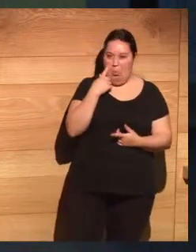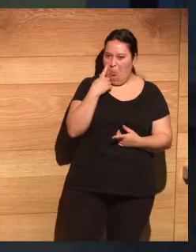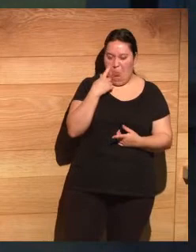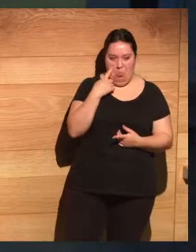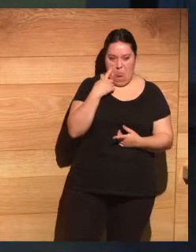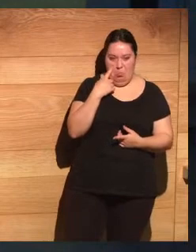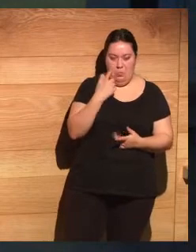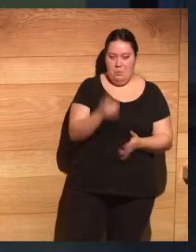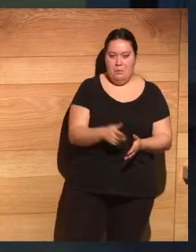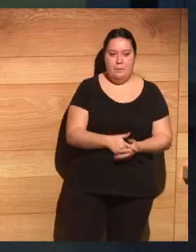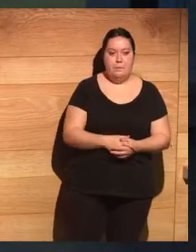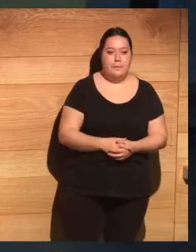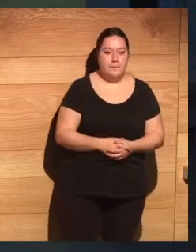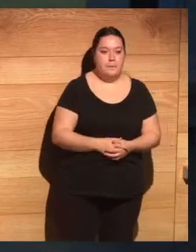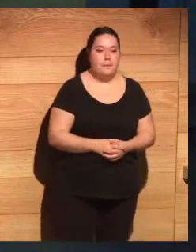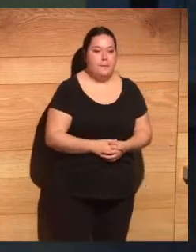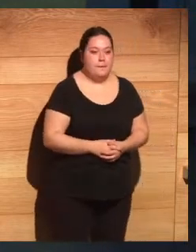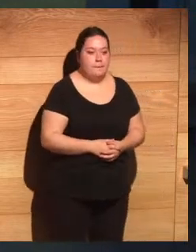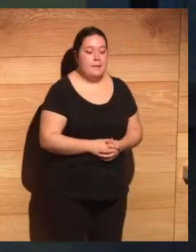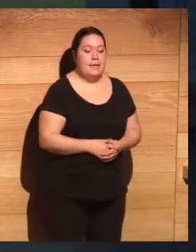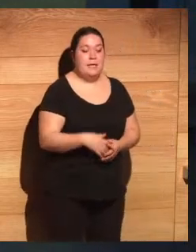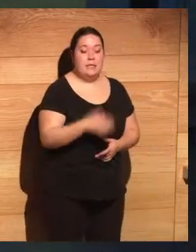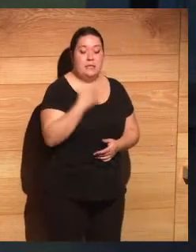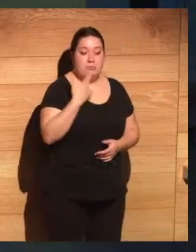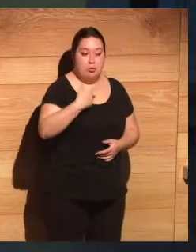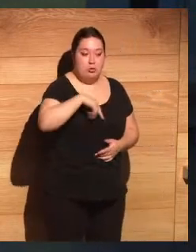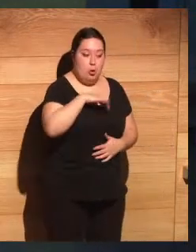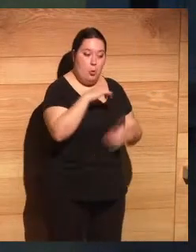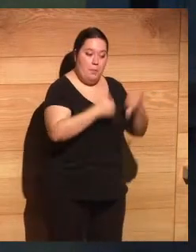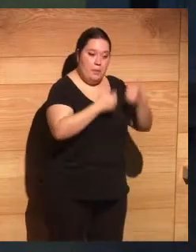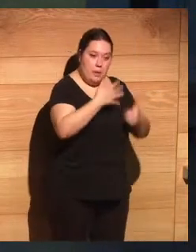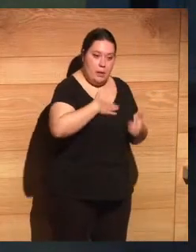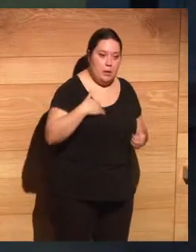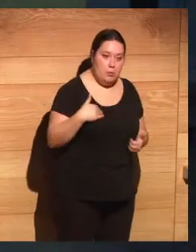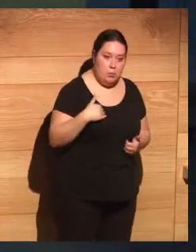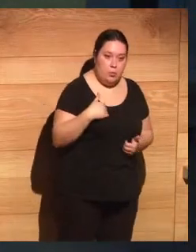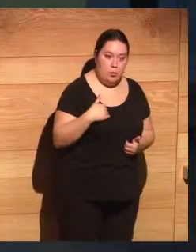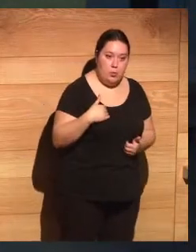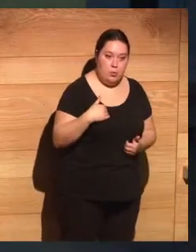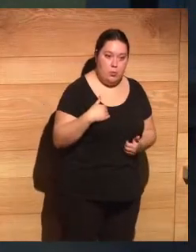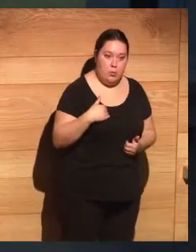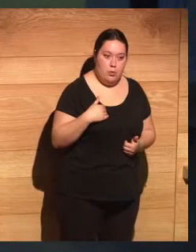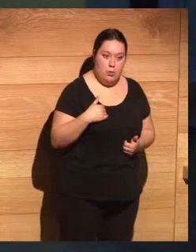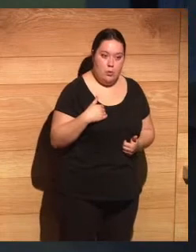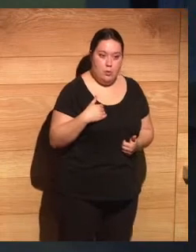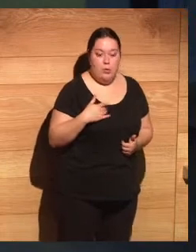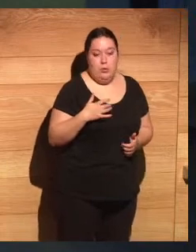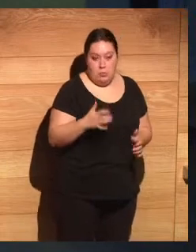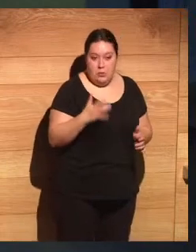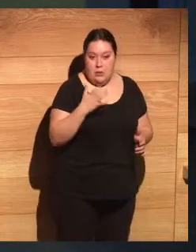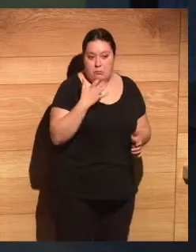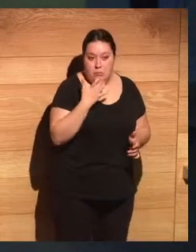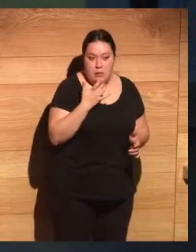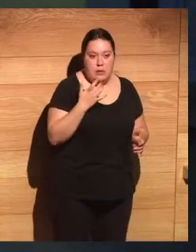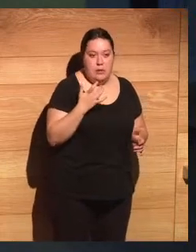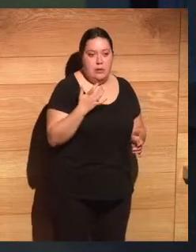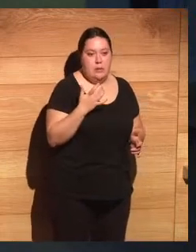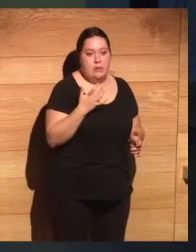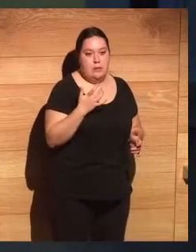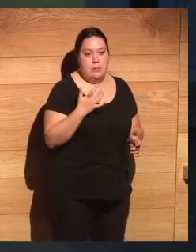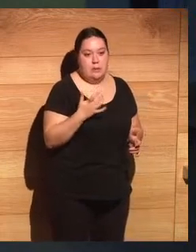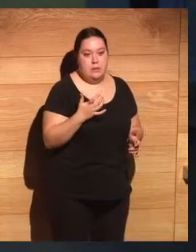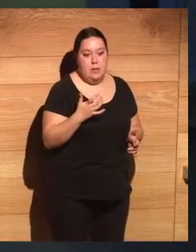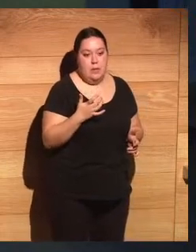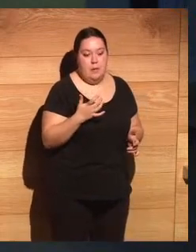laboral. Si queremos competir, si queremos que los famosos chicos del garaje salgan y creen aquí los